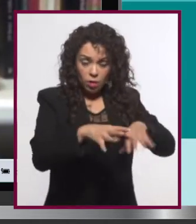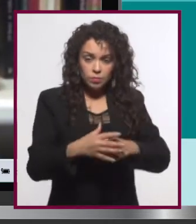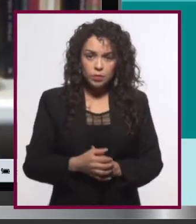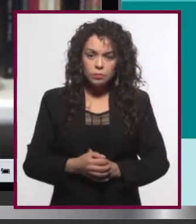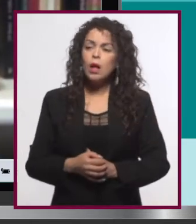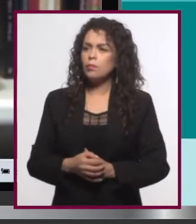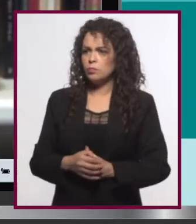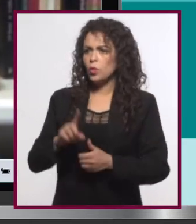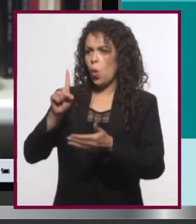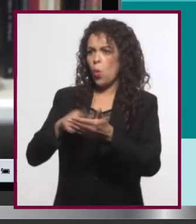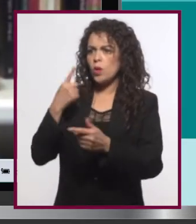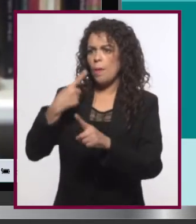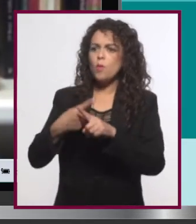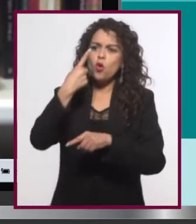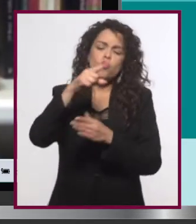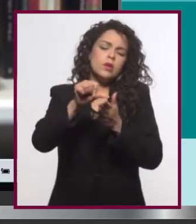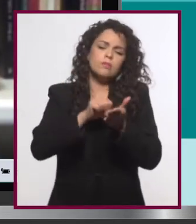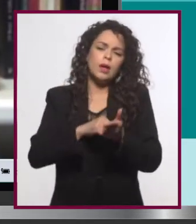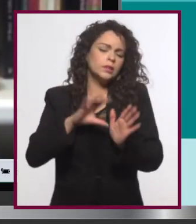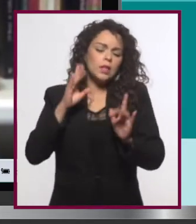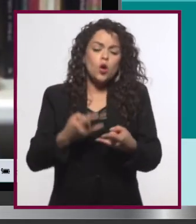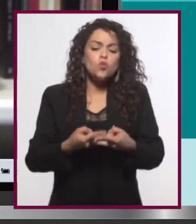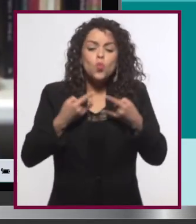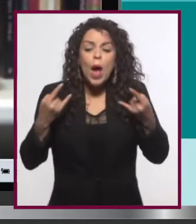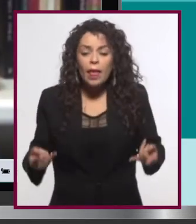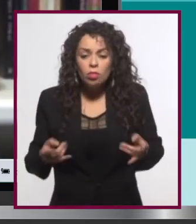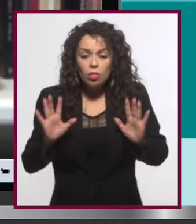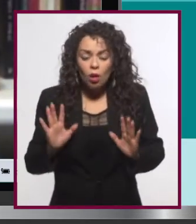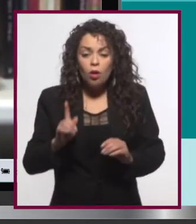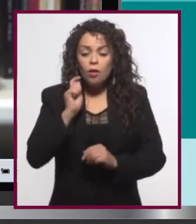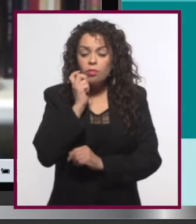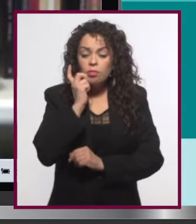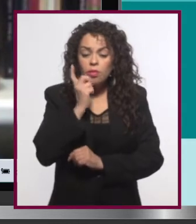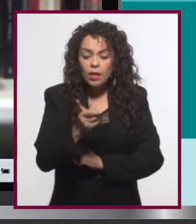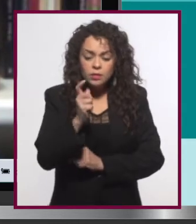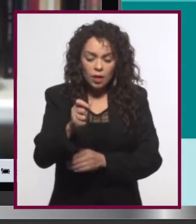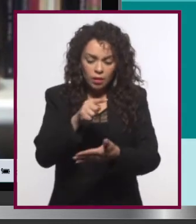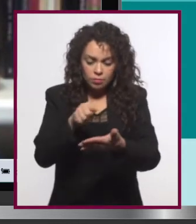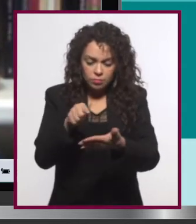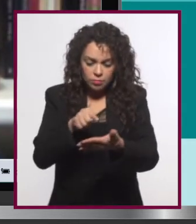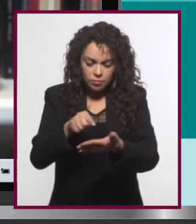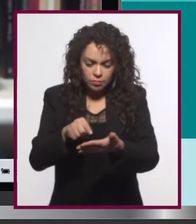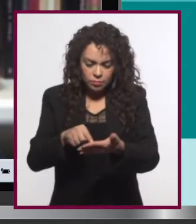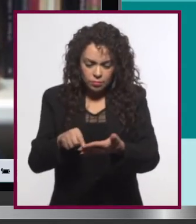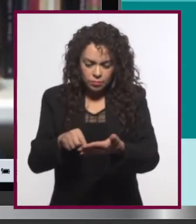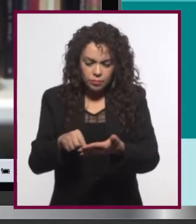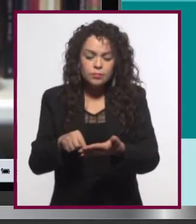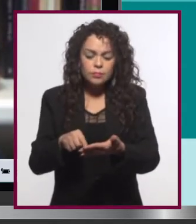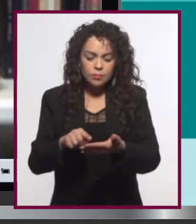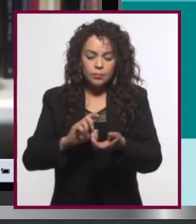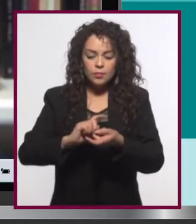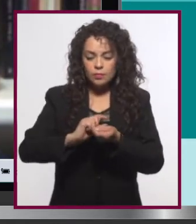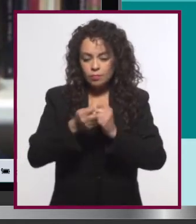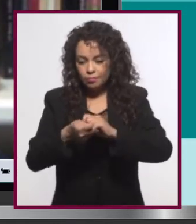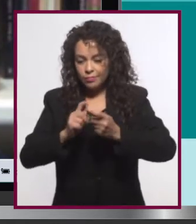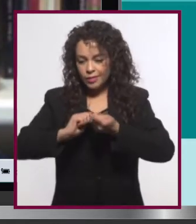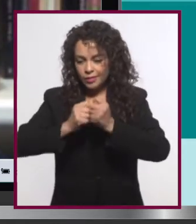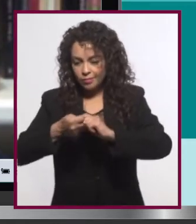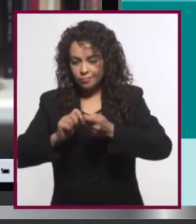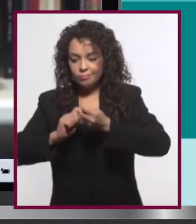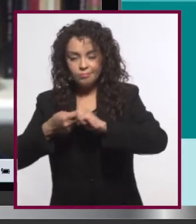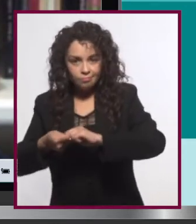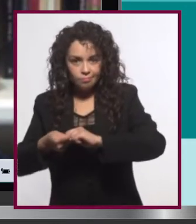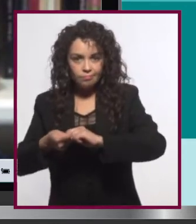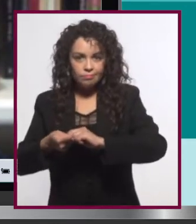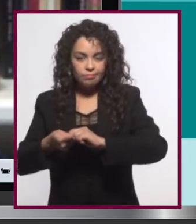de actualizar al menos una vez al mes, con algún cuento que encuentre yo en alguna parte, que transcriba o